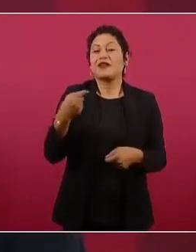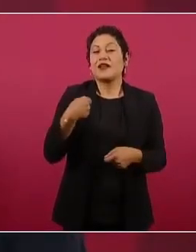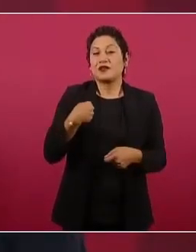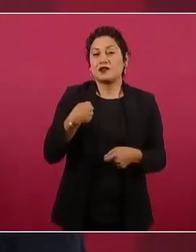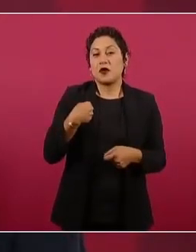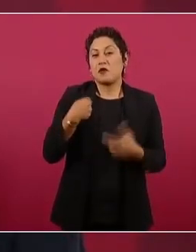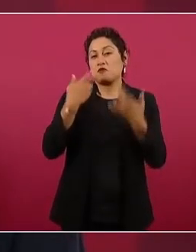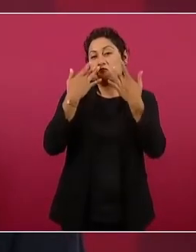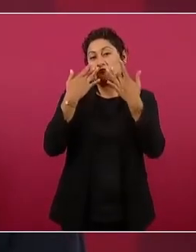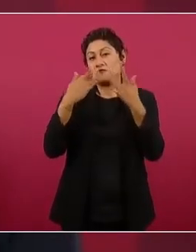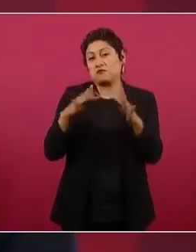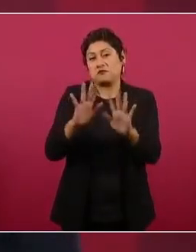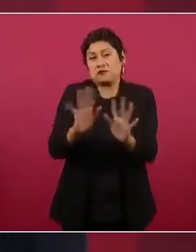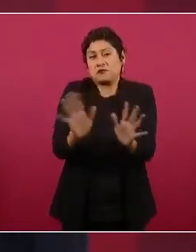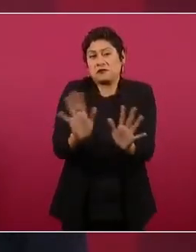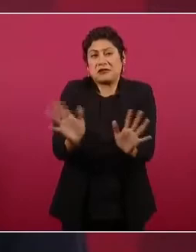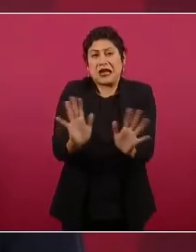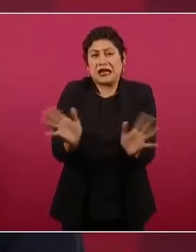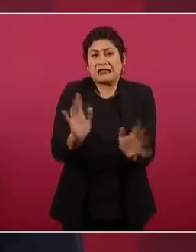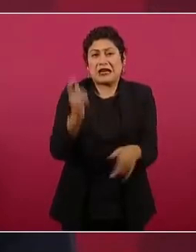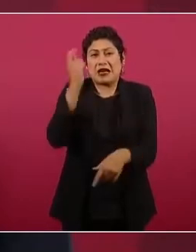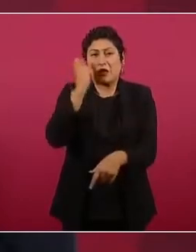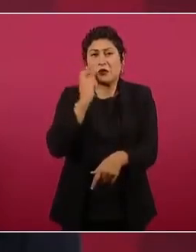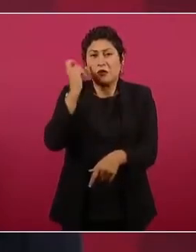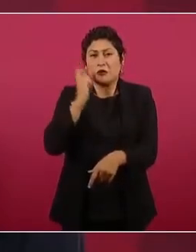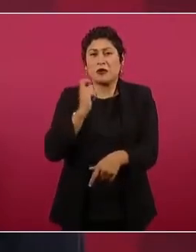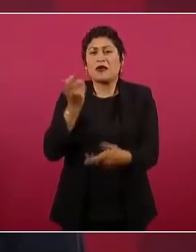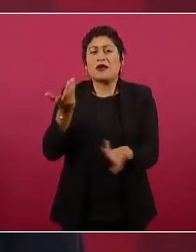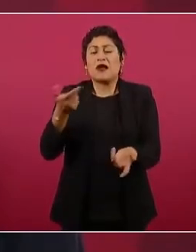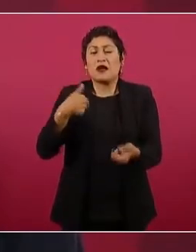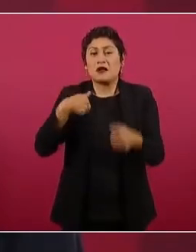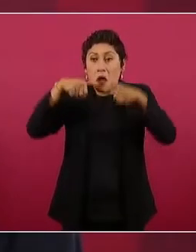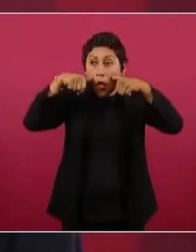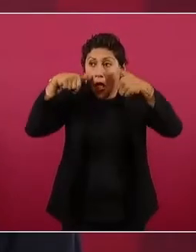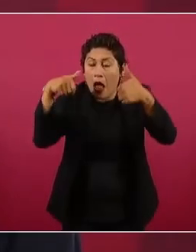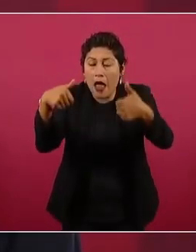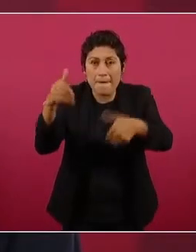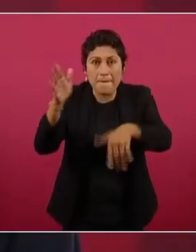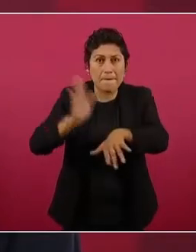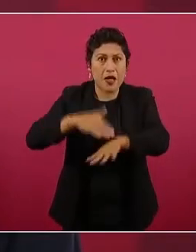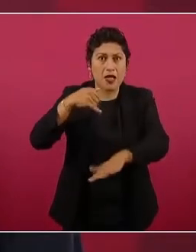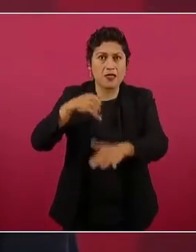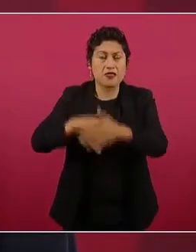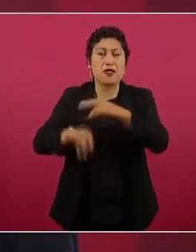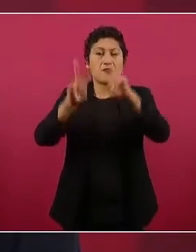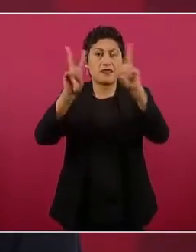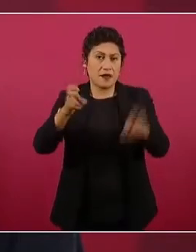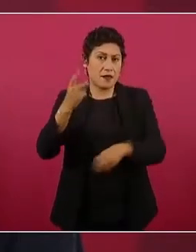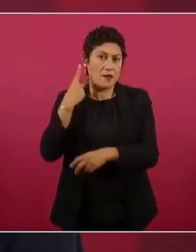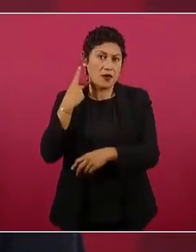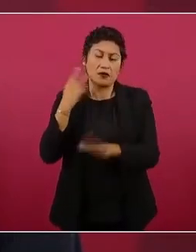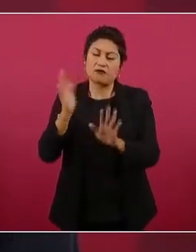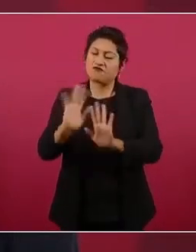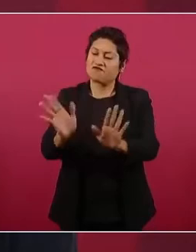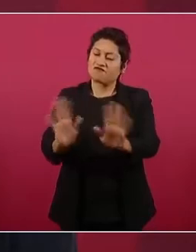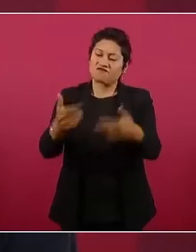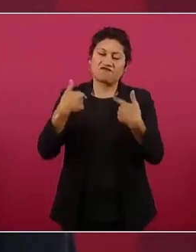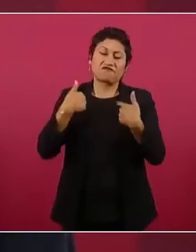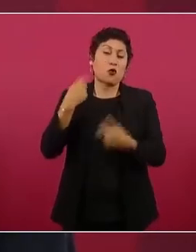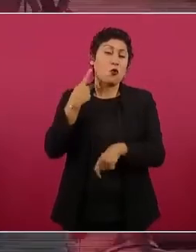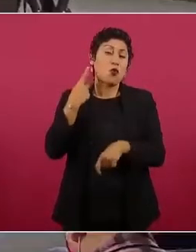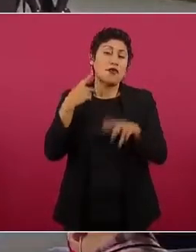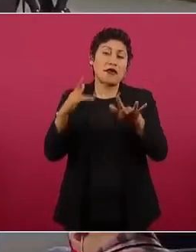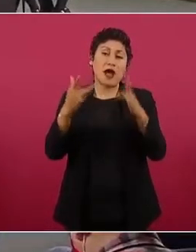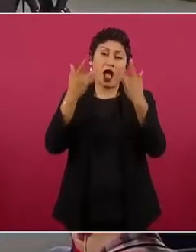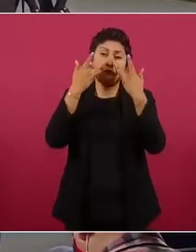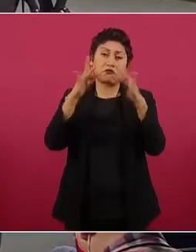dicho, no me vuelvo a ocupar de nada que tenga que ver con la política, con el noble oficio de